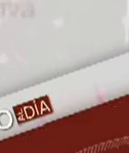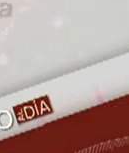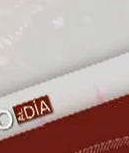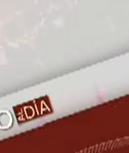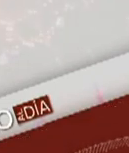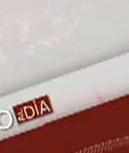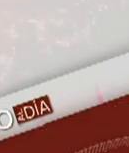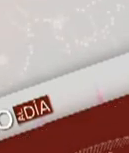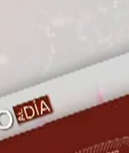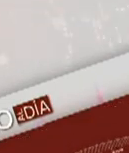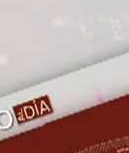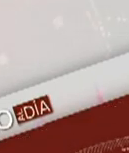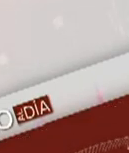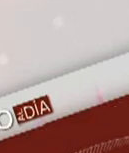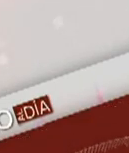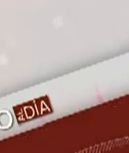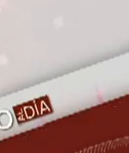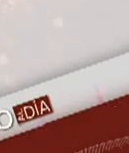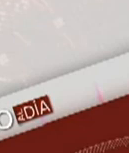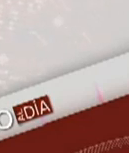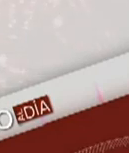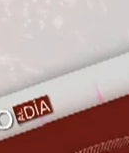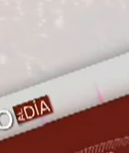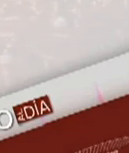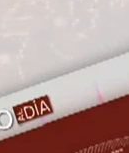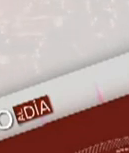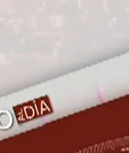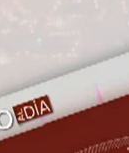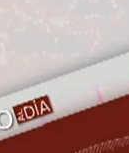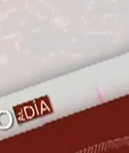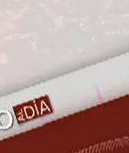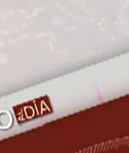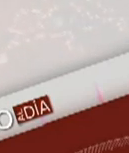esto es México al día